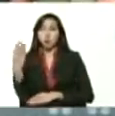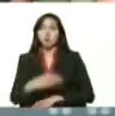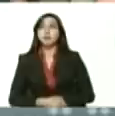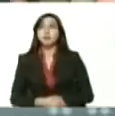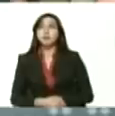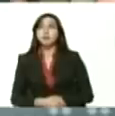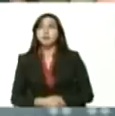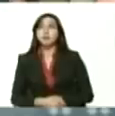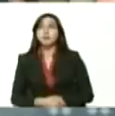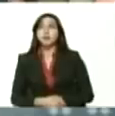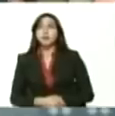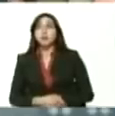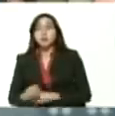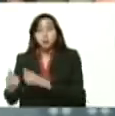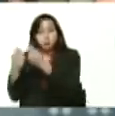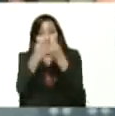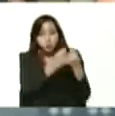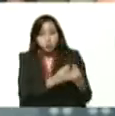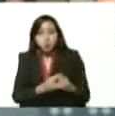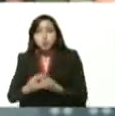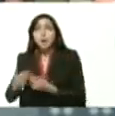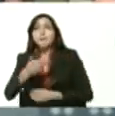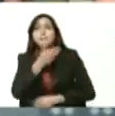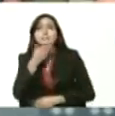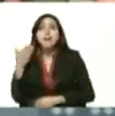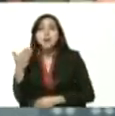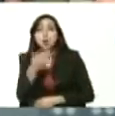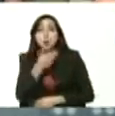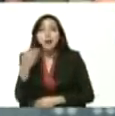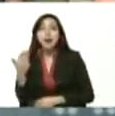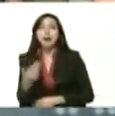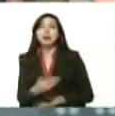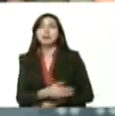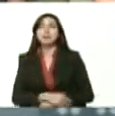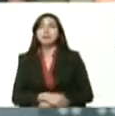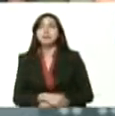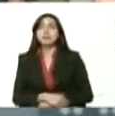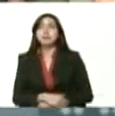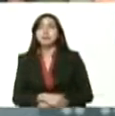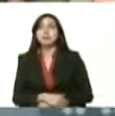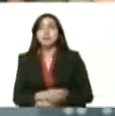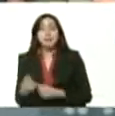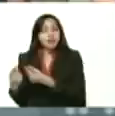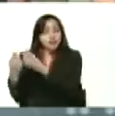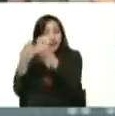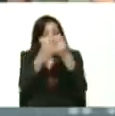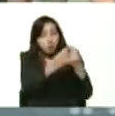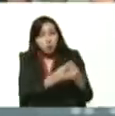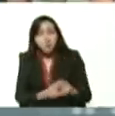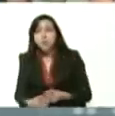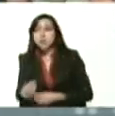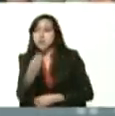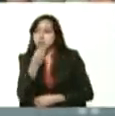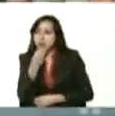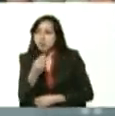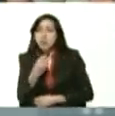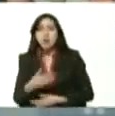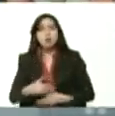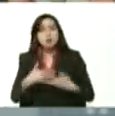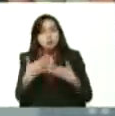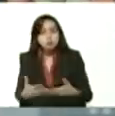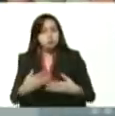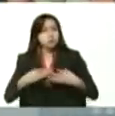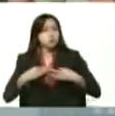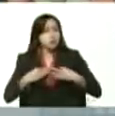ir a la recuperación de la economía productiva real, la economía que produce el alimento, el vestido, la ropa, el